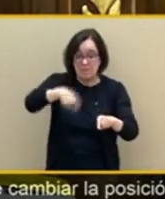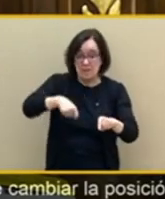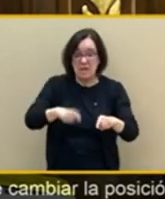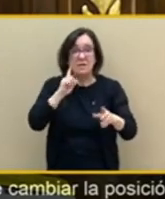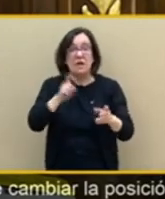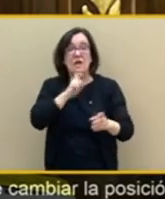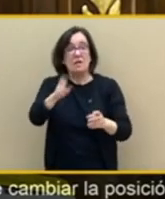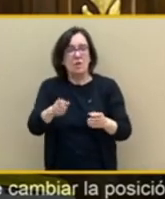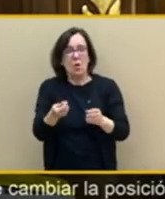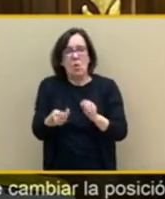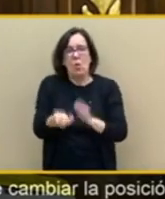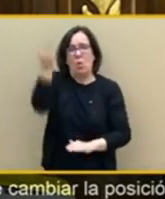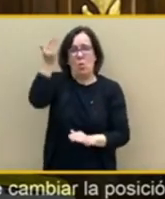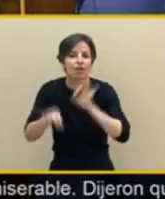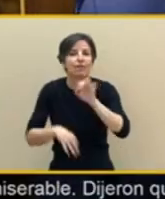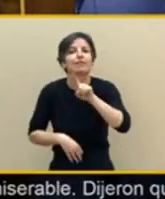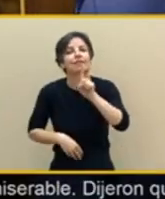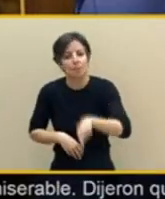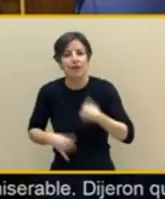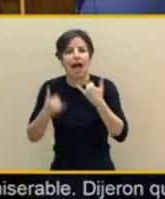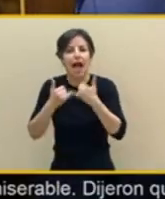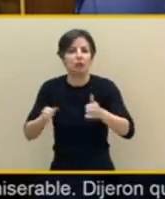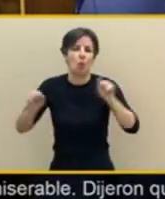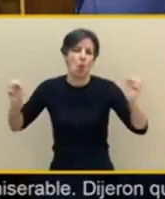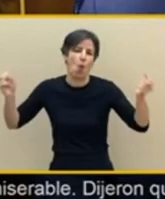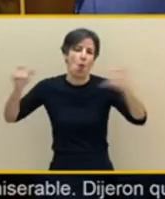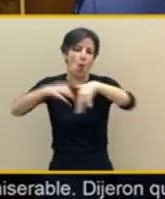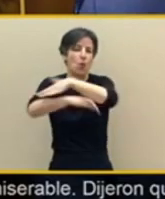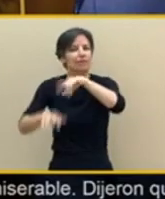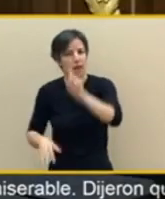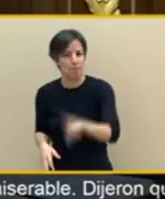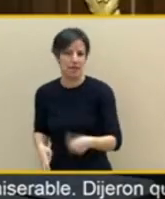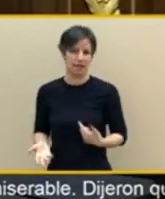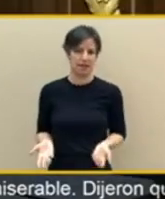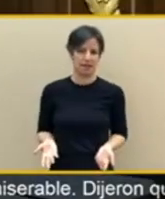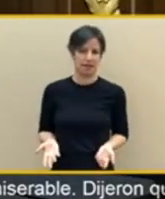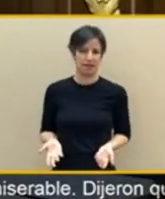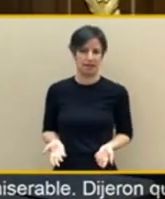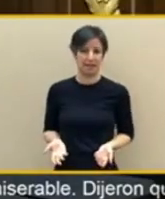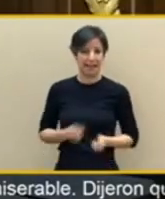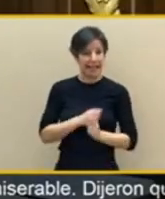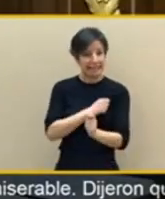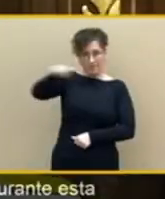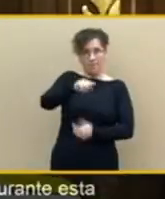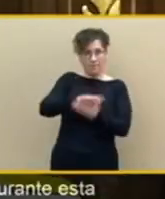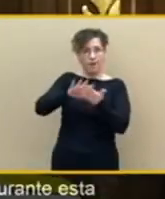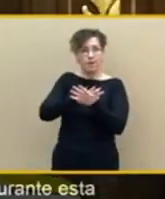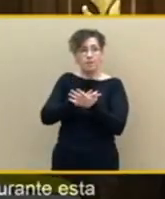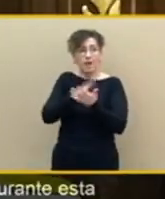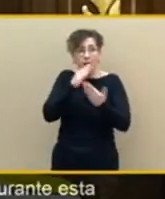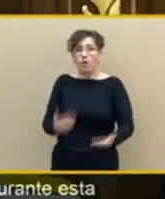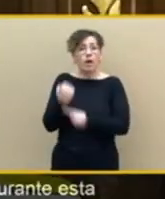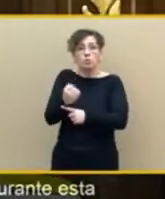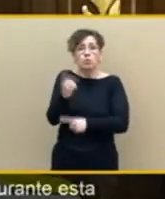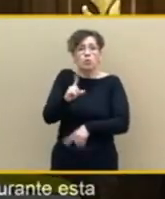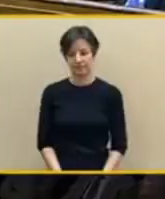como de derecha y mañana le van a dar igual o sea que en la situación del PP no estoy de acuerdo con